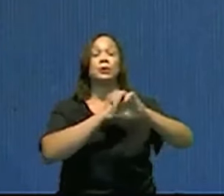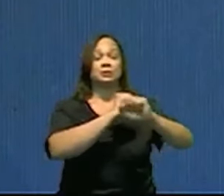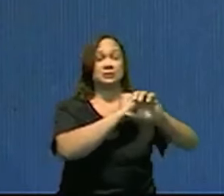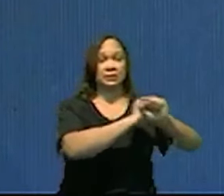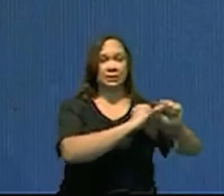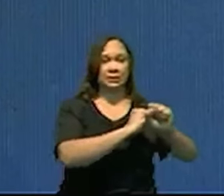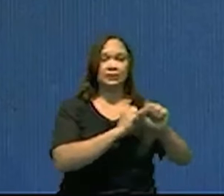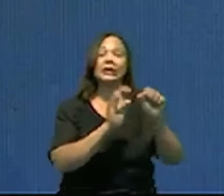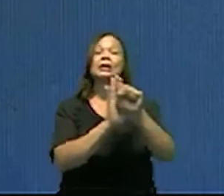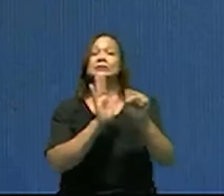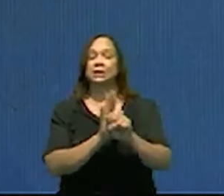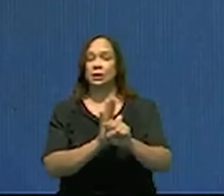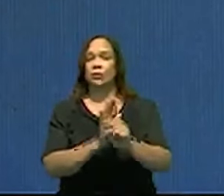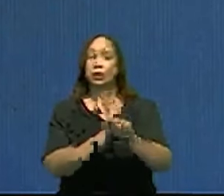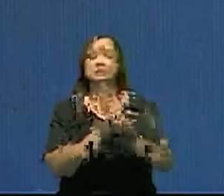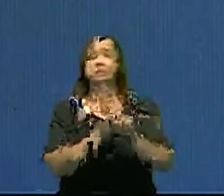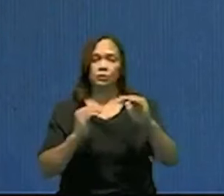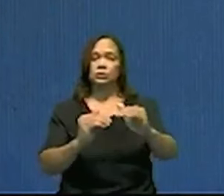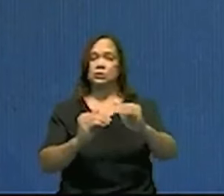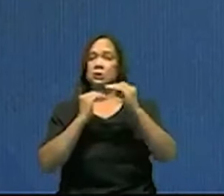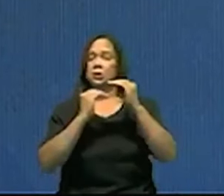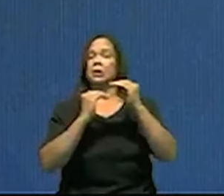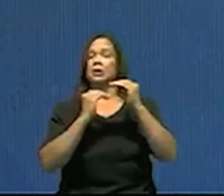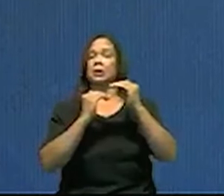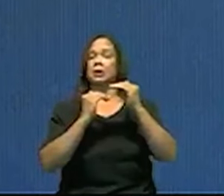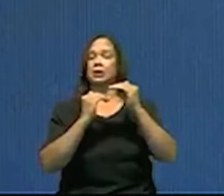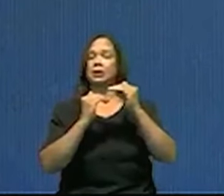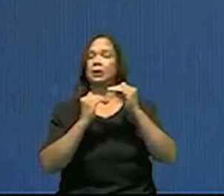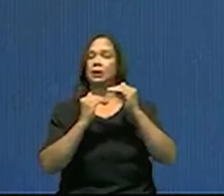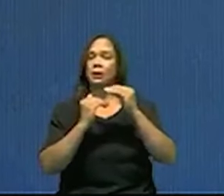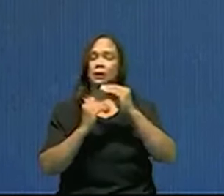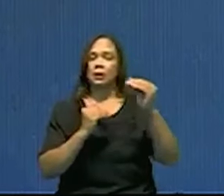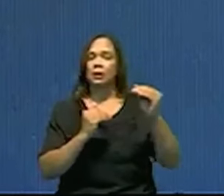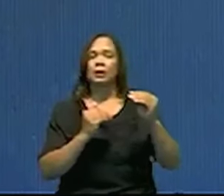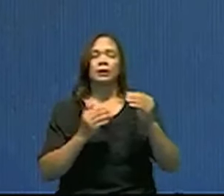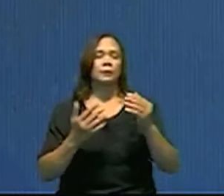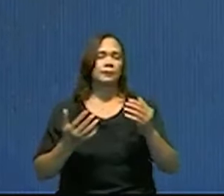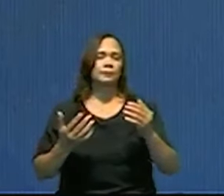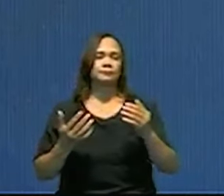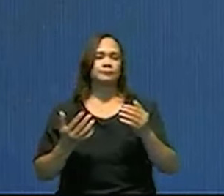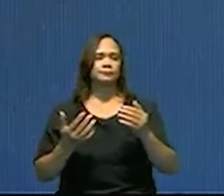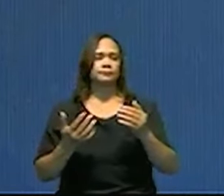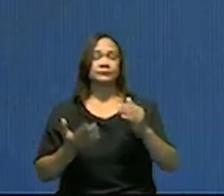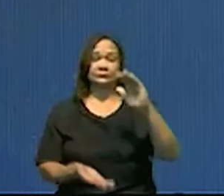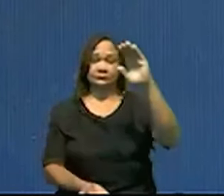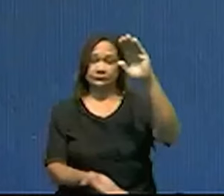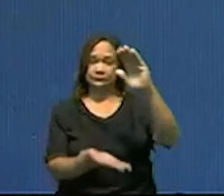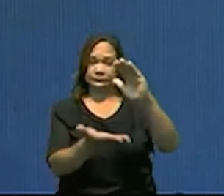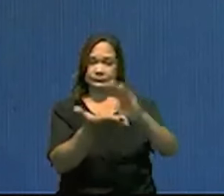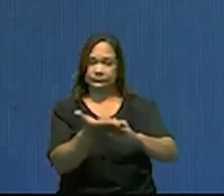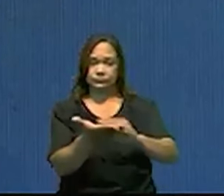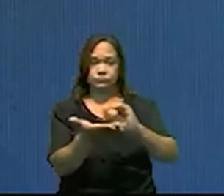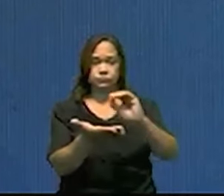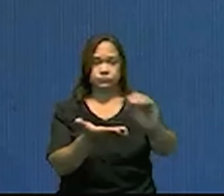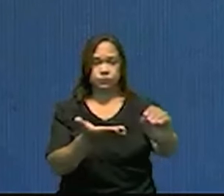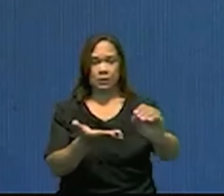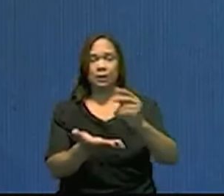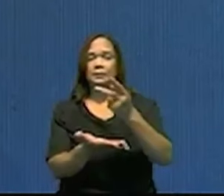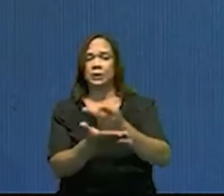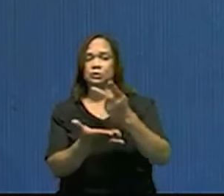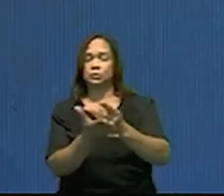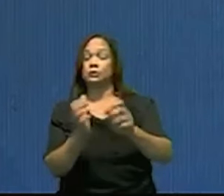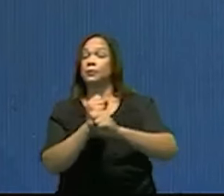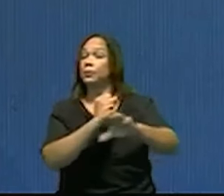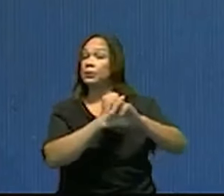estatal, limitando y llevando prácticamente a cero los presupuestos de